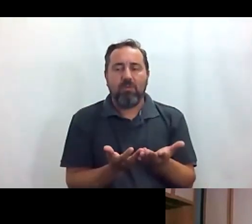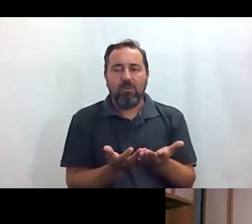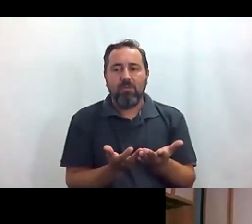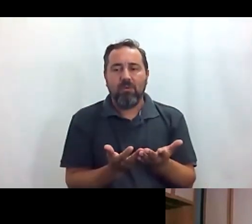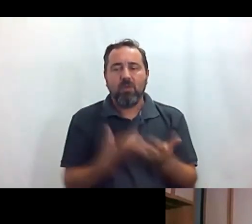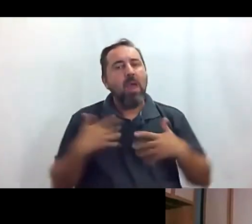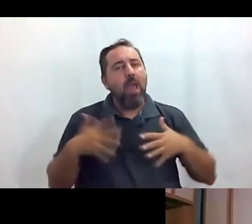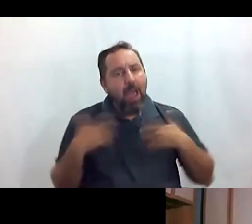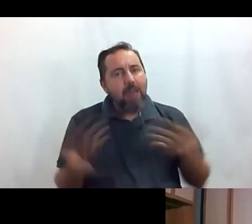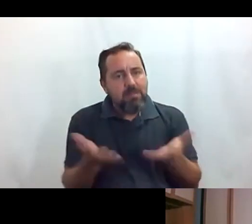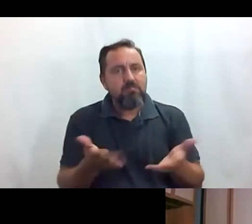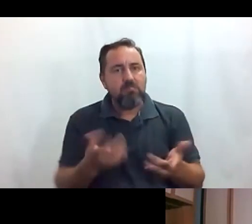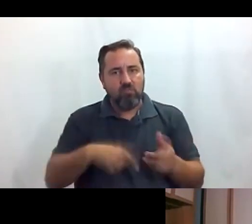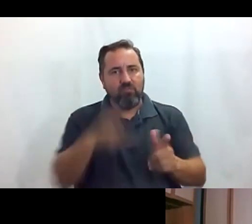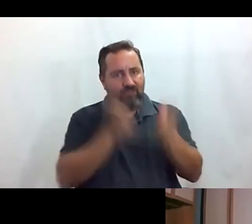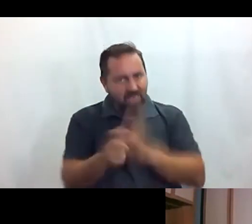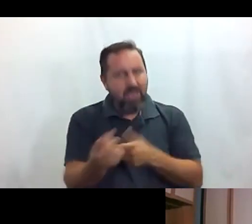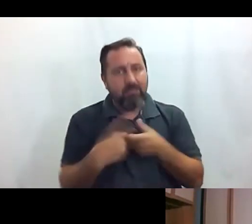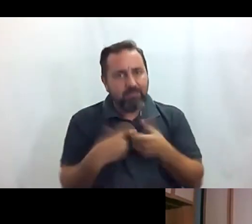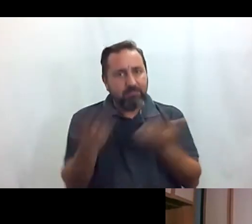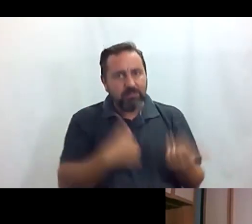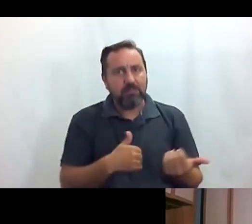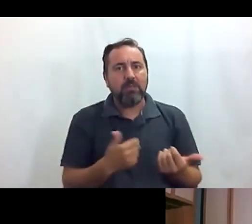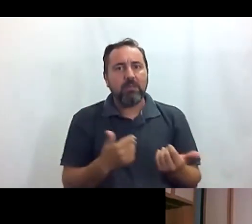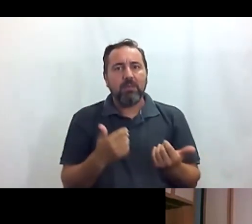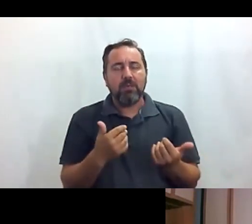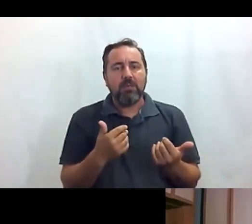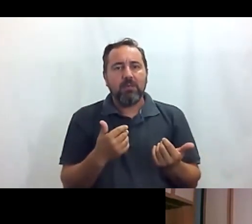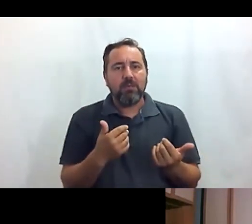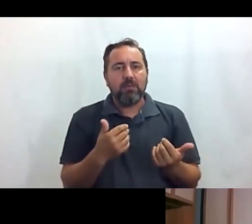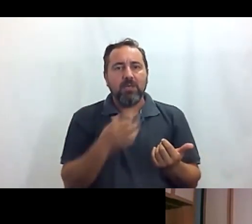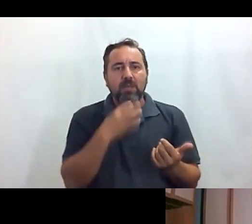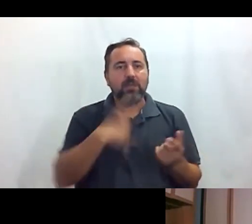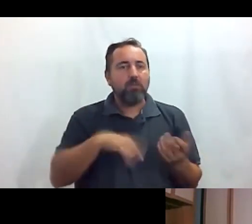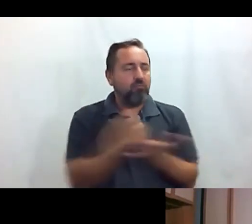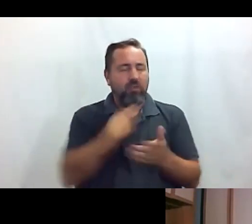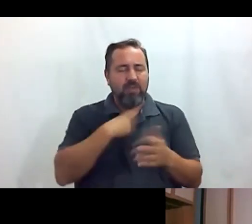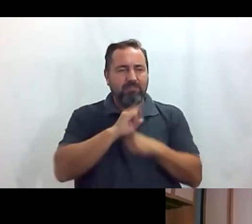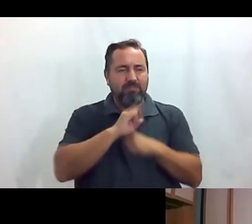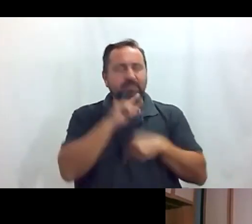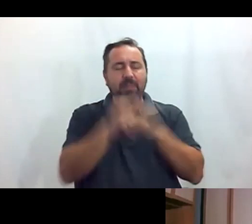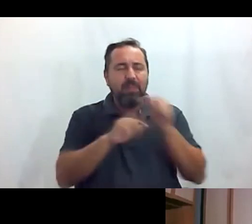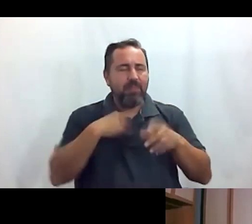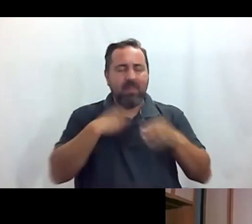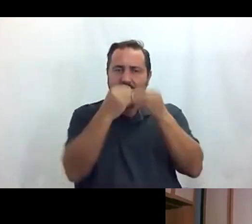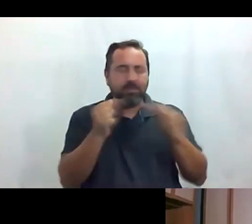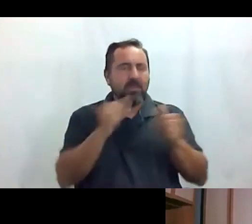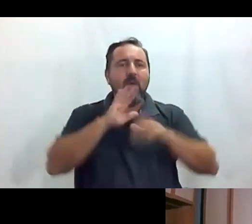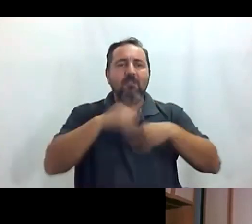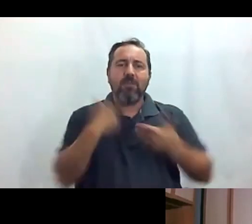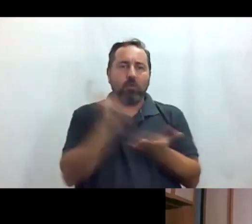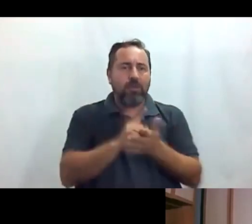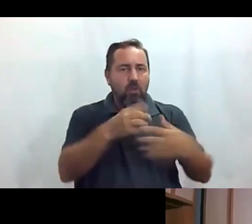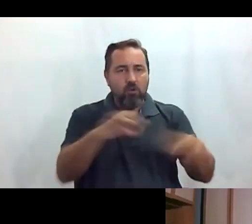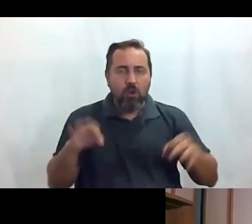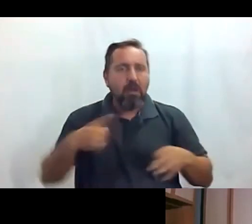animarlos a viajar que esperemos que pase con todo esto del coronavirus y la pandemia vuelva a toda la normalidad y